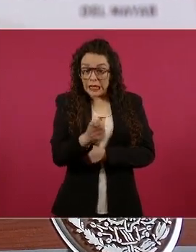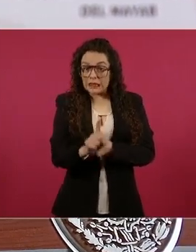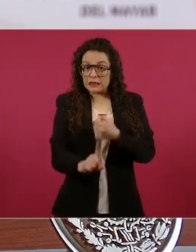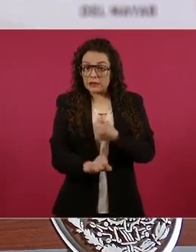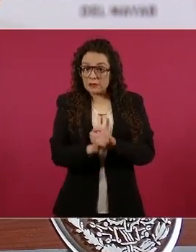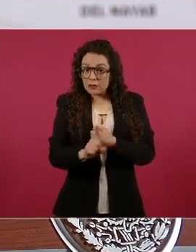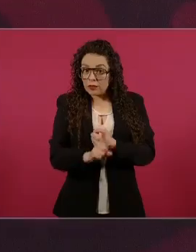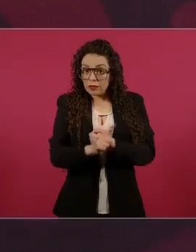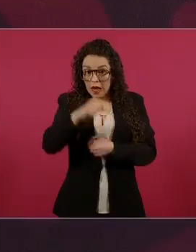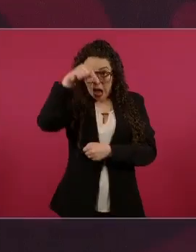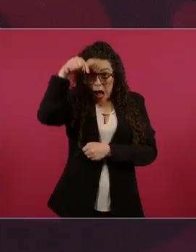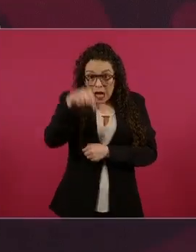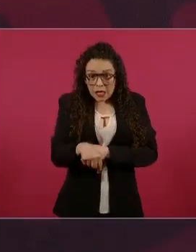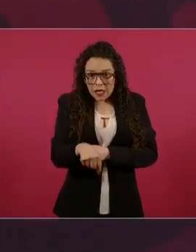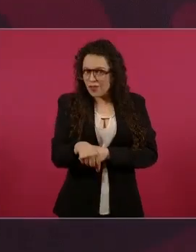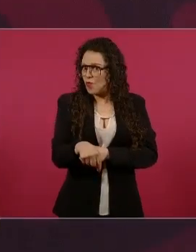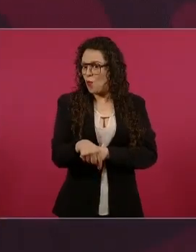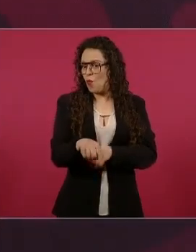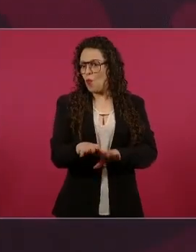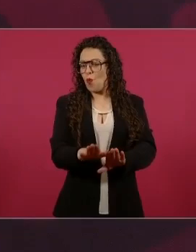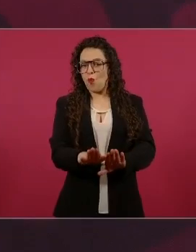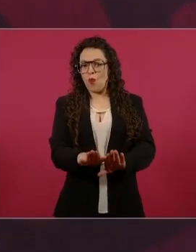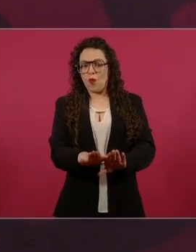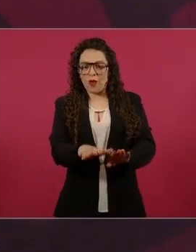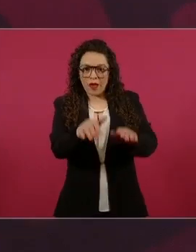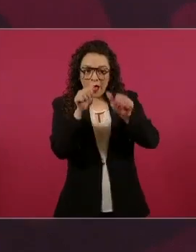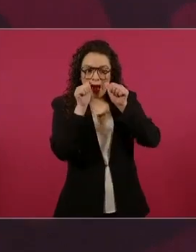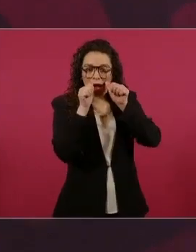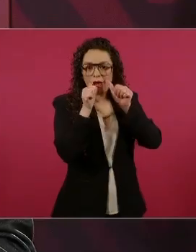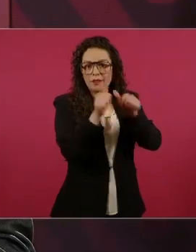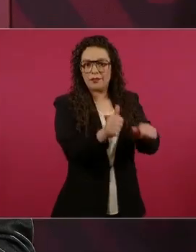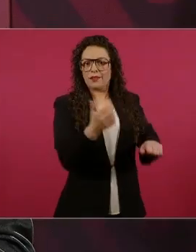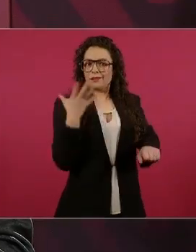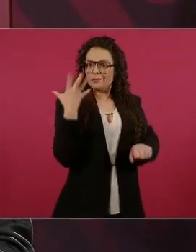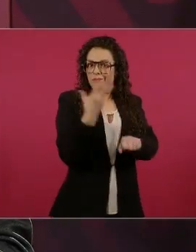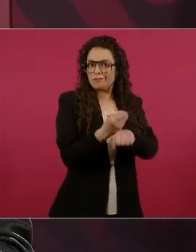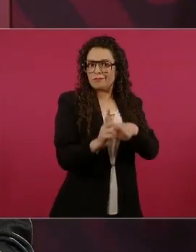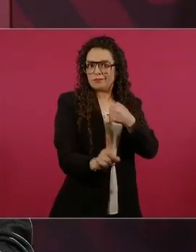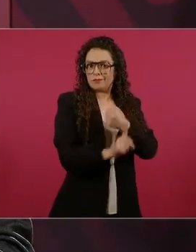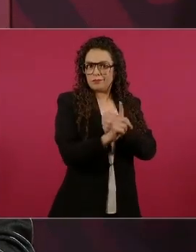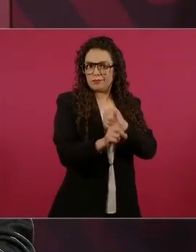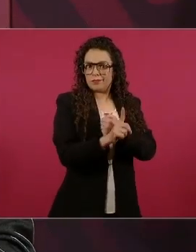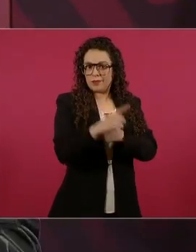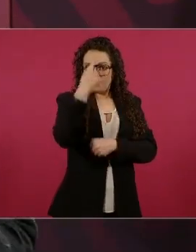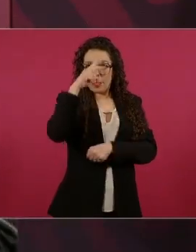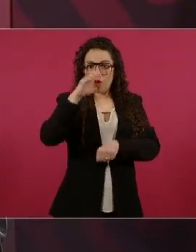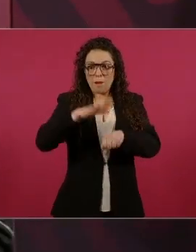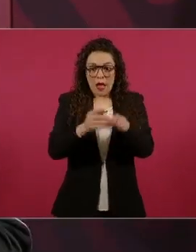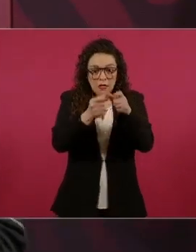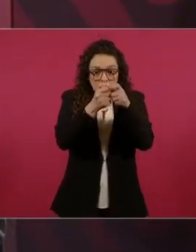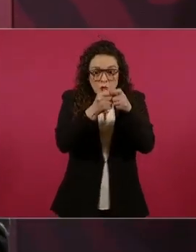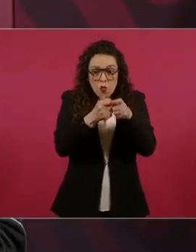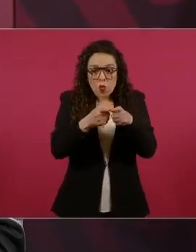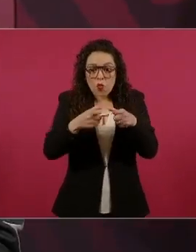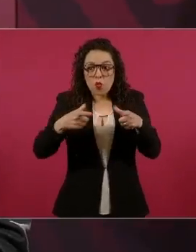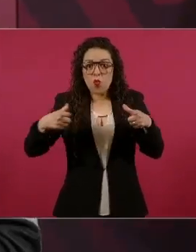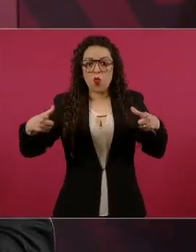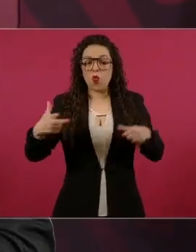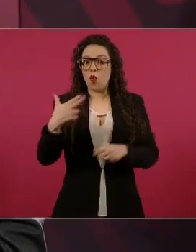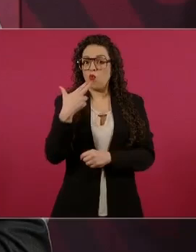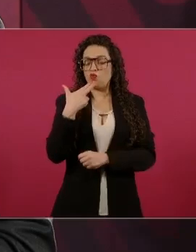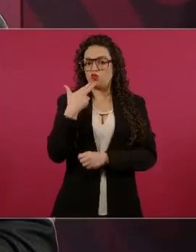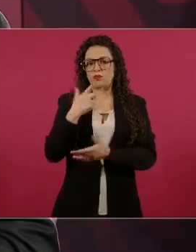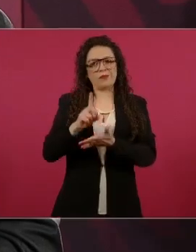siga incrementándose el consumo. Y tenemos la ventaja,